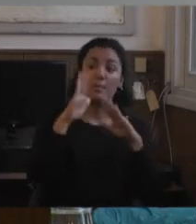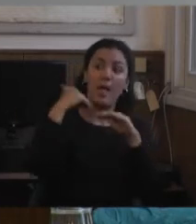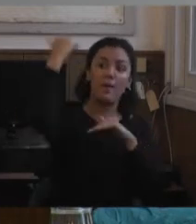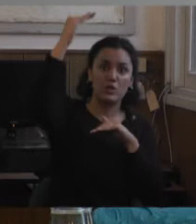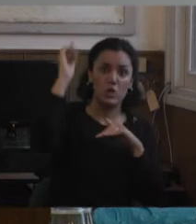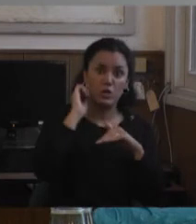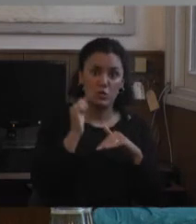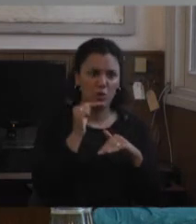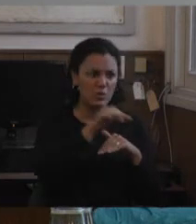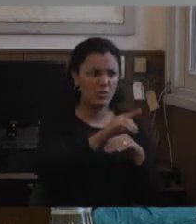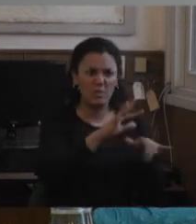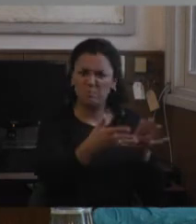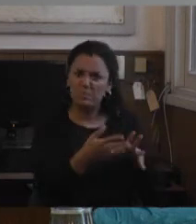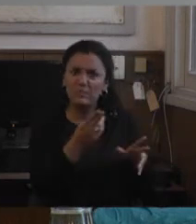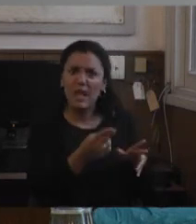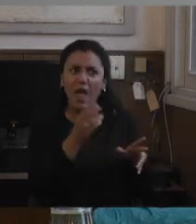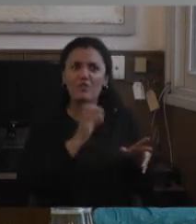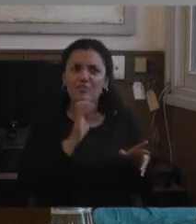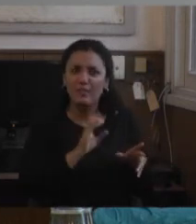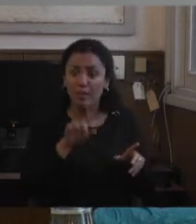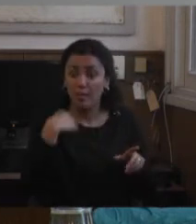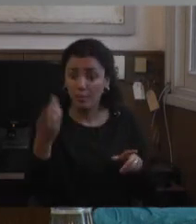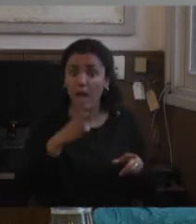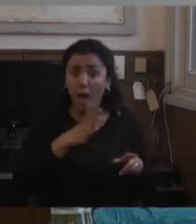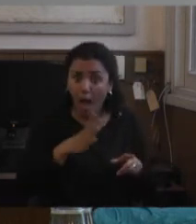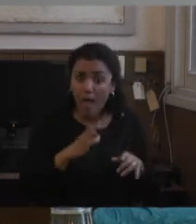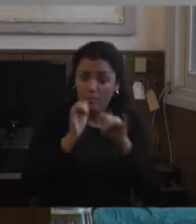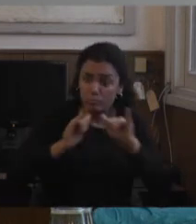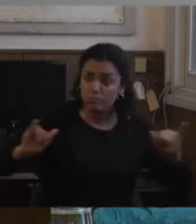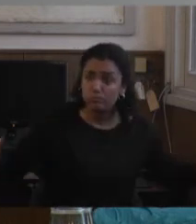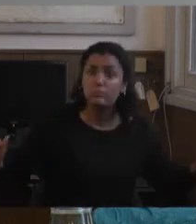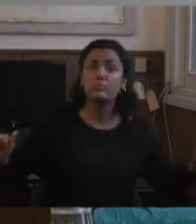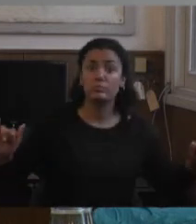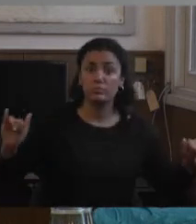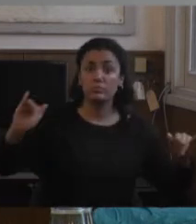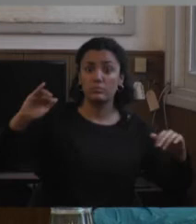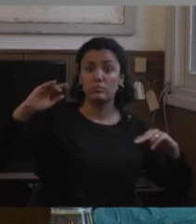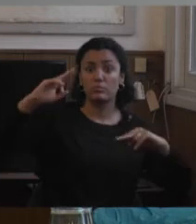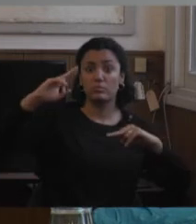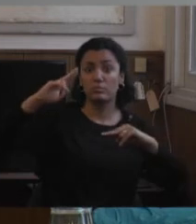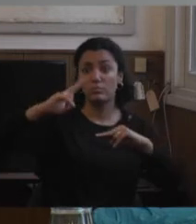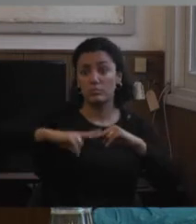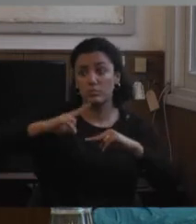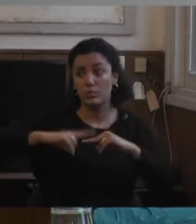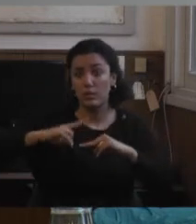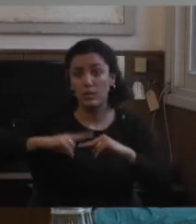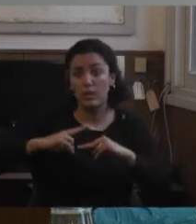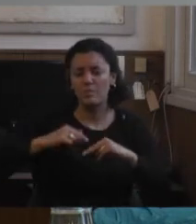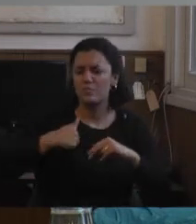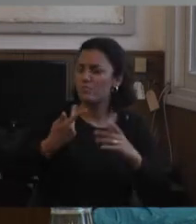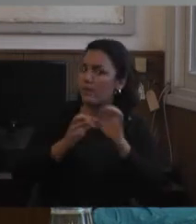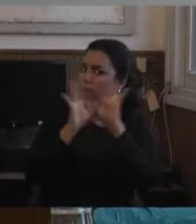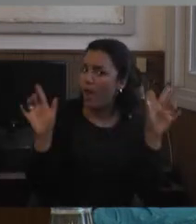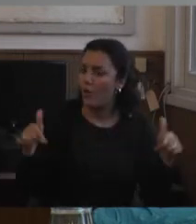esto que parecía absurdo está después en la oferta que uno hace, no sé si, que también no me queda muy